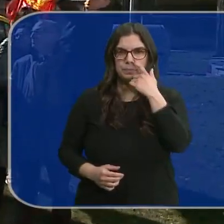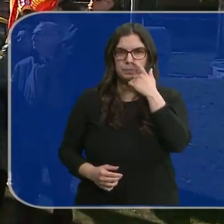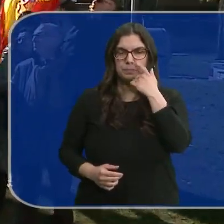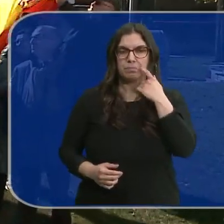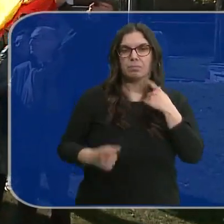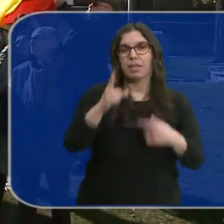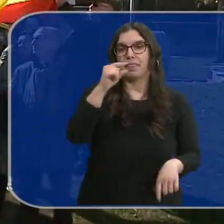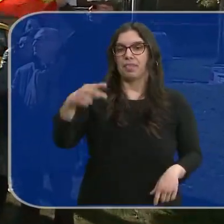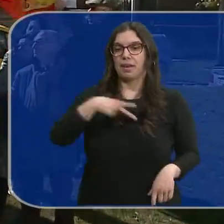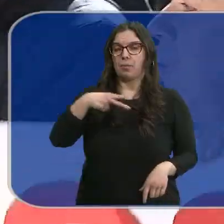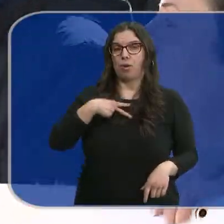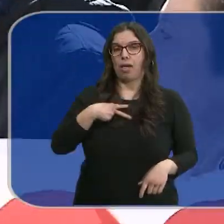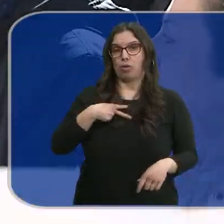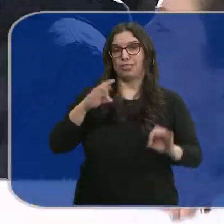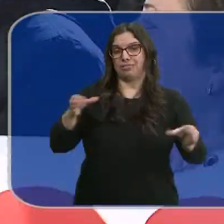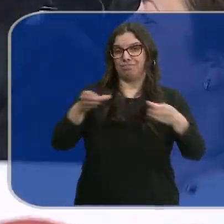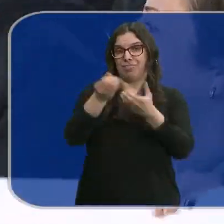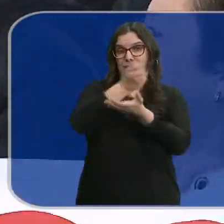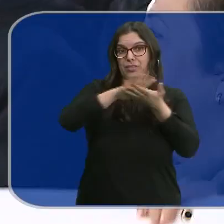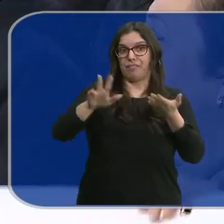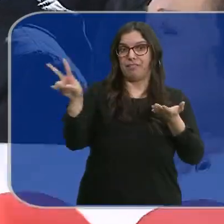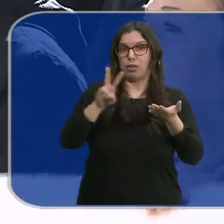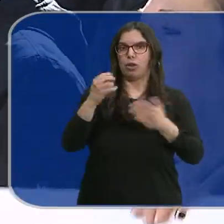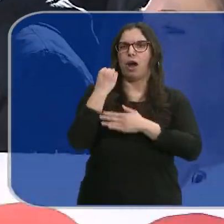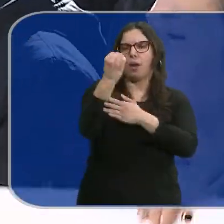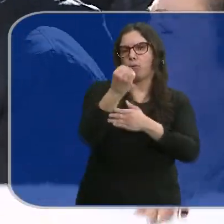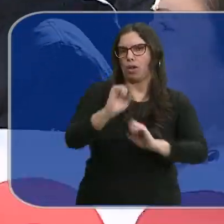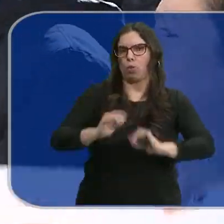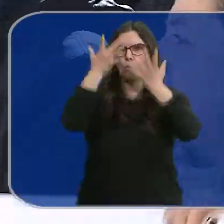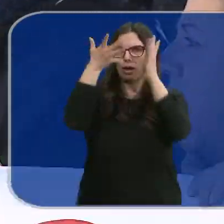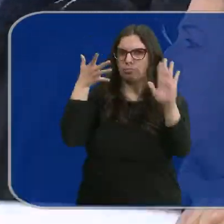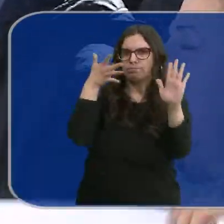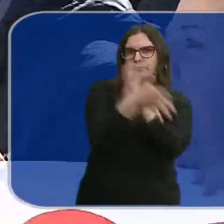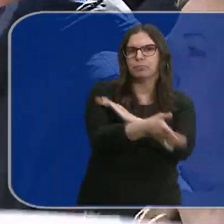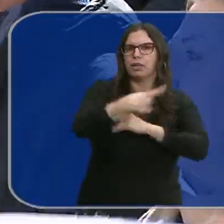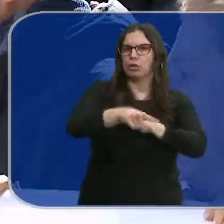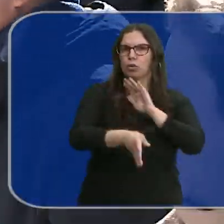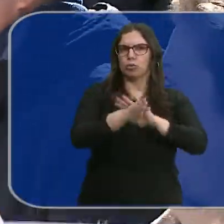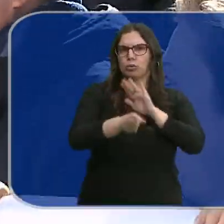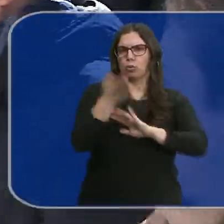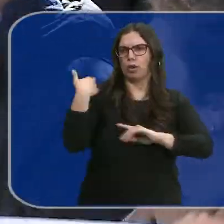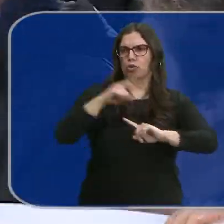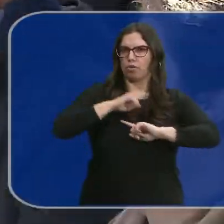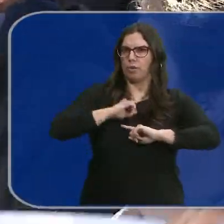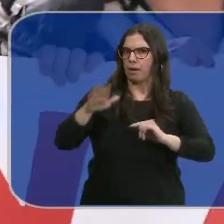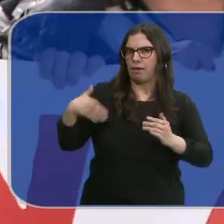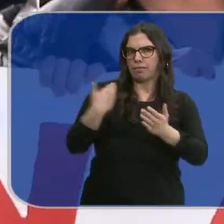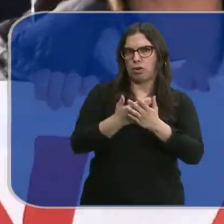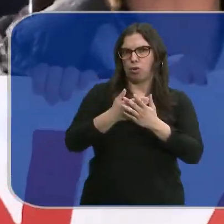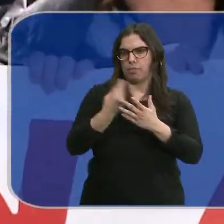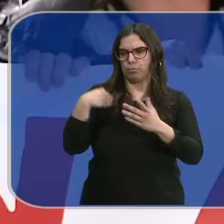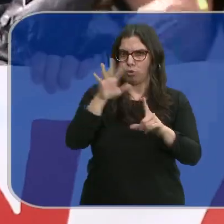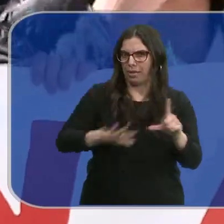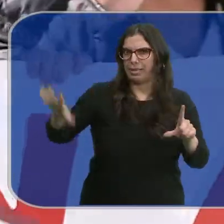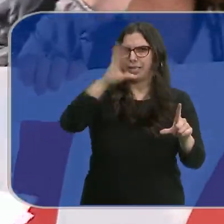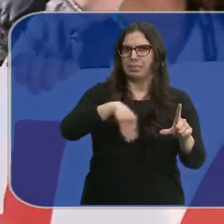Más de un centenar de abogados del turno de oficio en Valladolid apoyan la huelga indefinida que el sector mantiene desde el pasado mes de noviembre en todo el país.